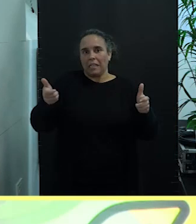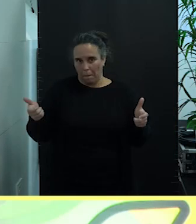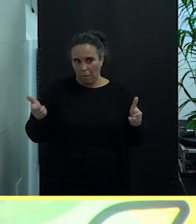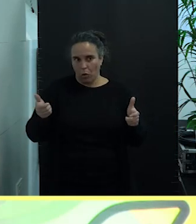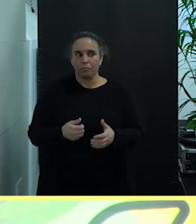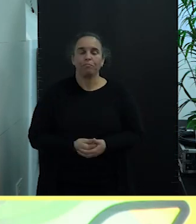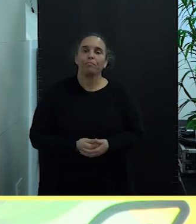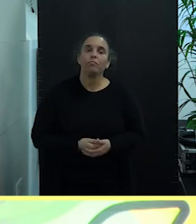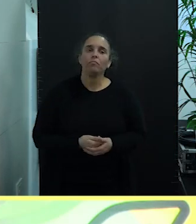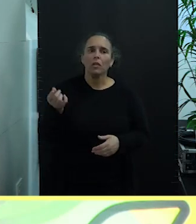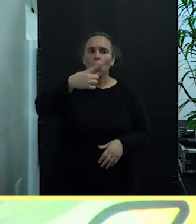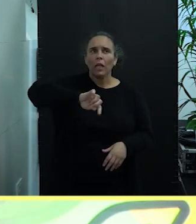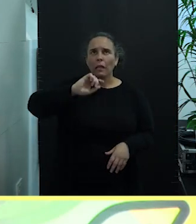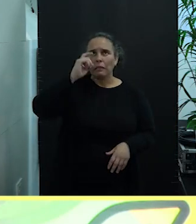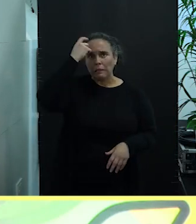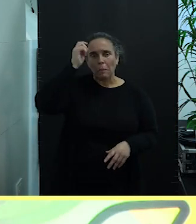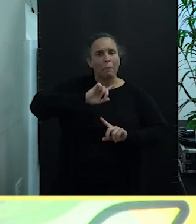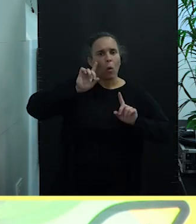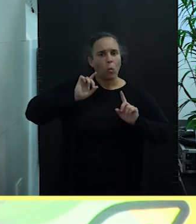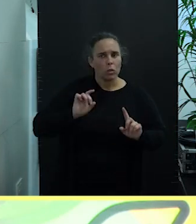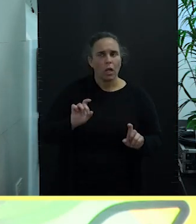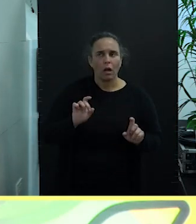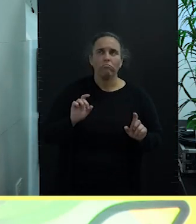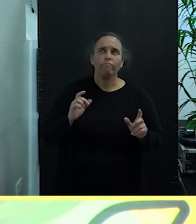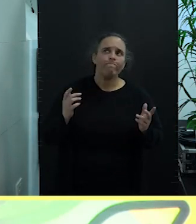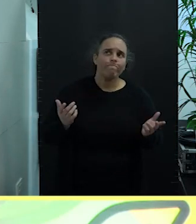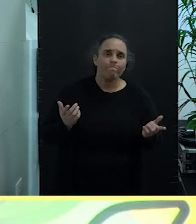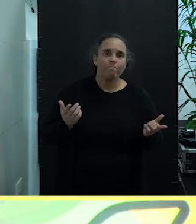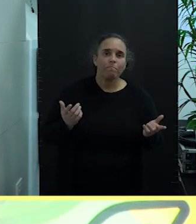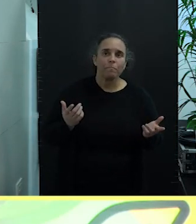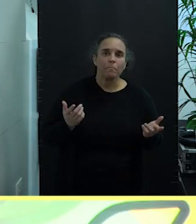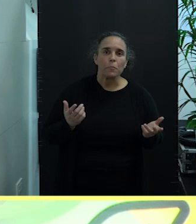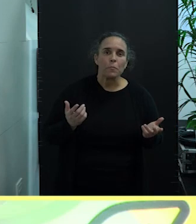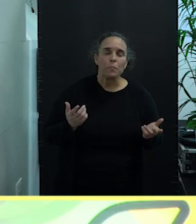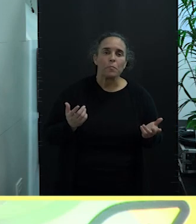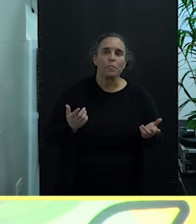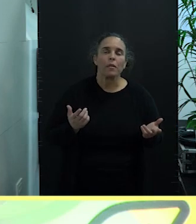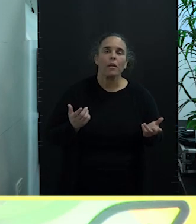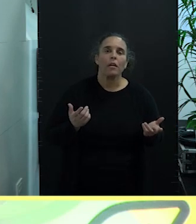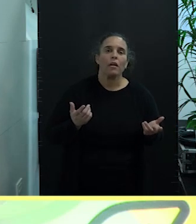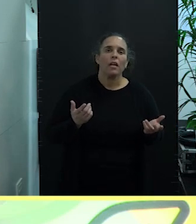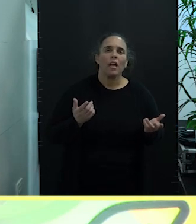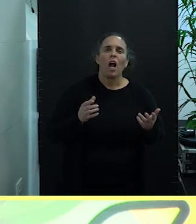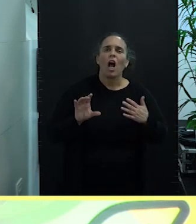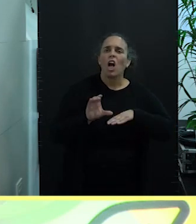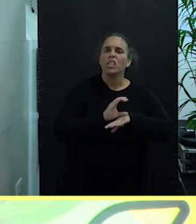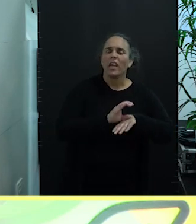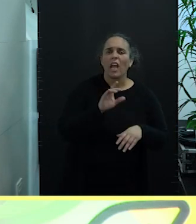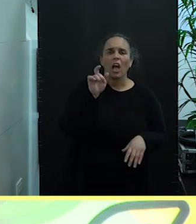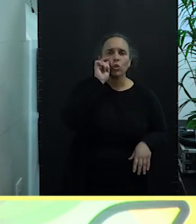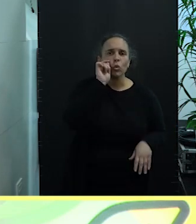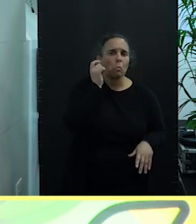Ustedes se pueden preguntar, ¿qué hace la Consejería de Turismo,